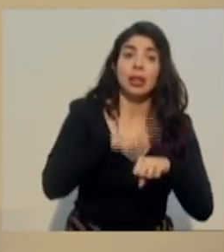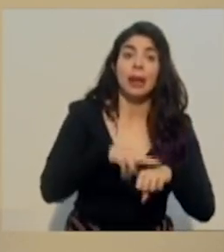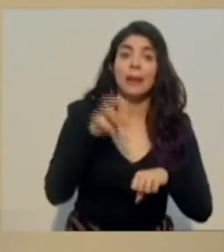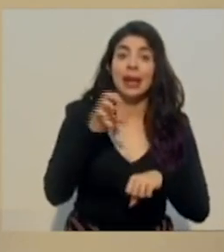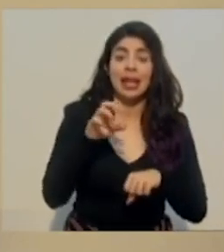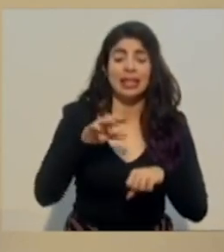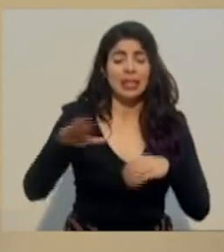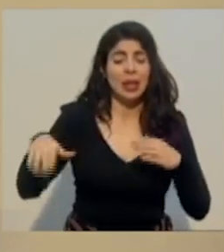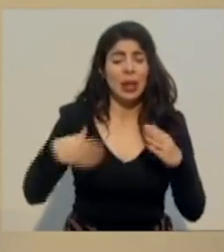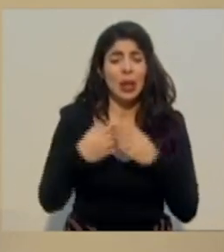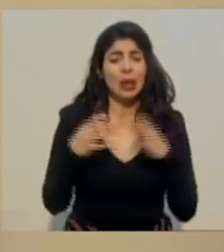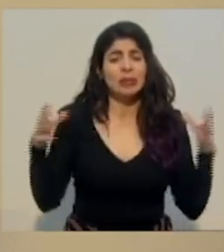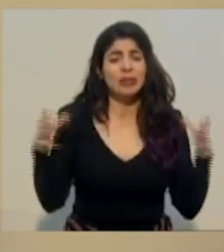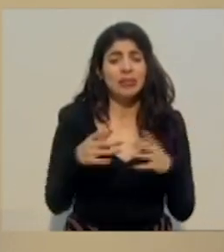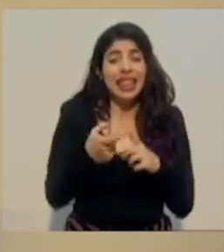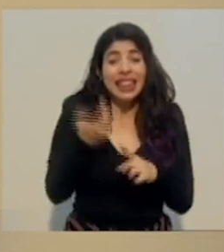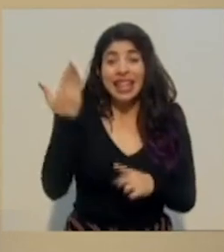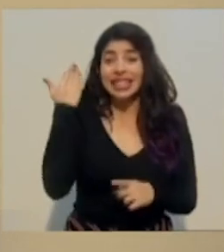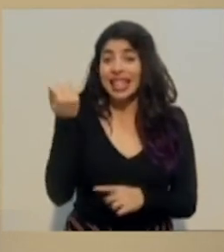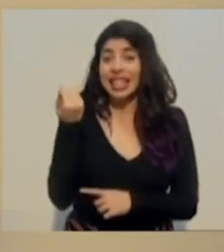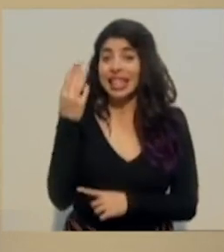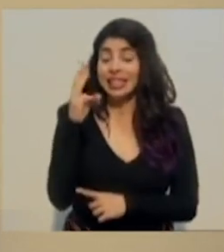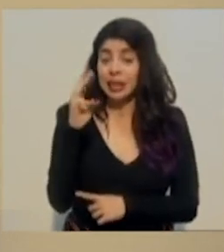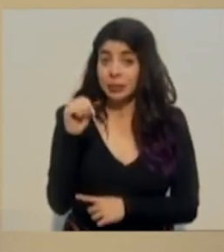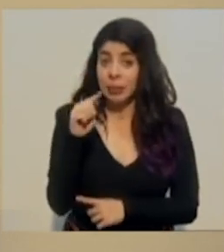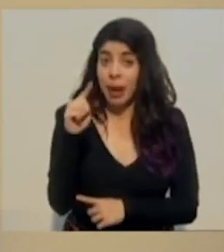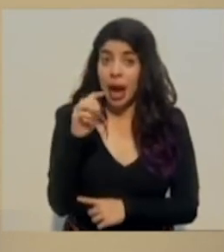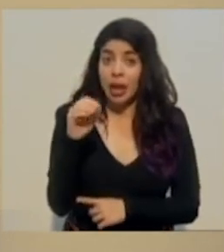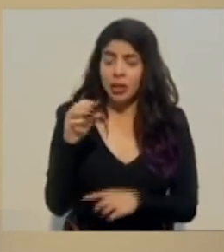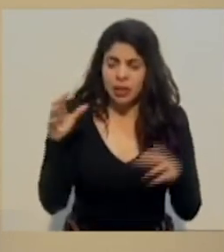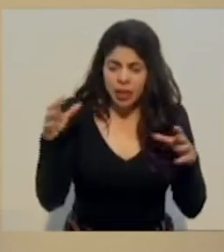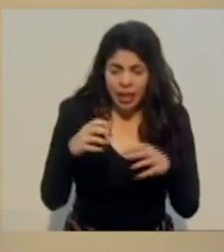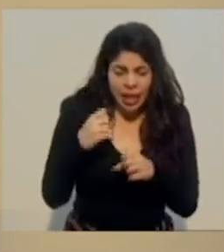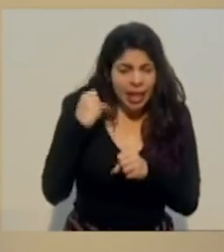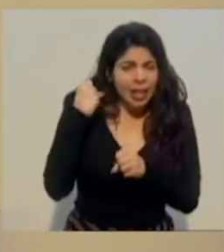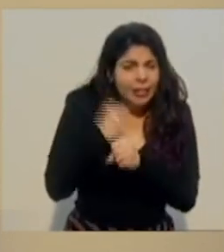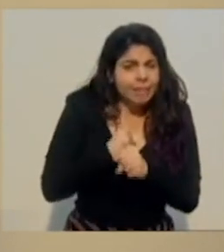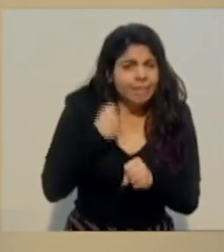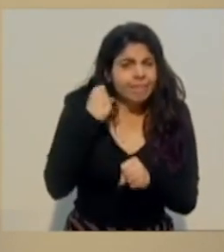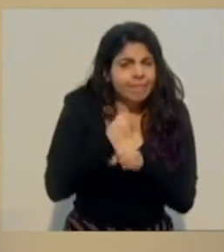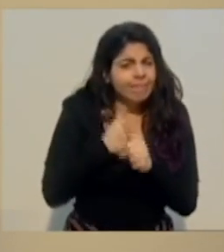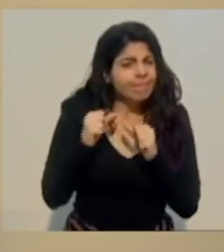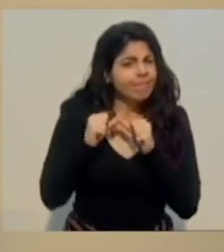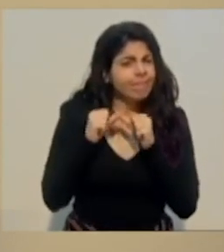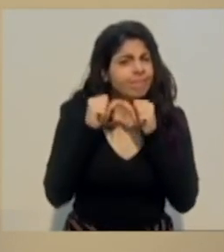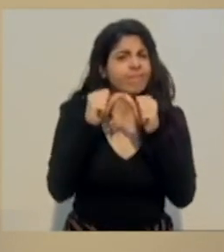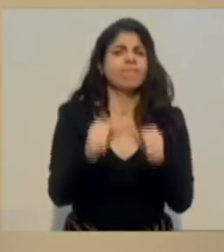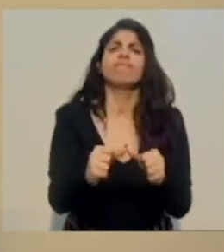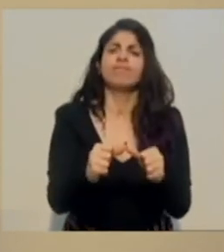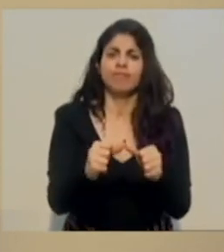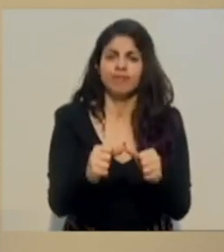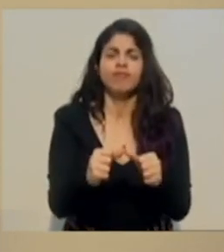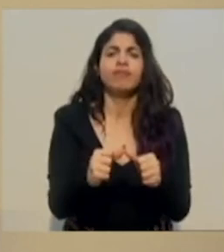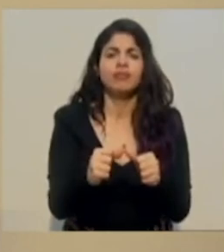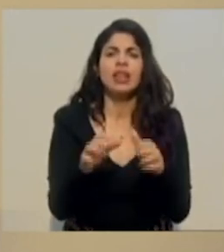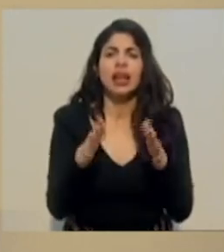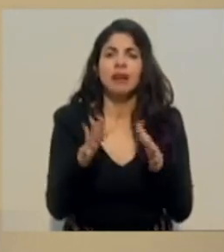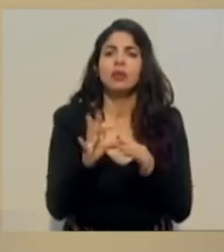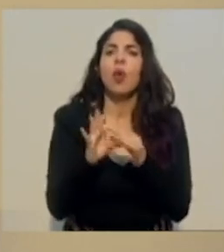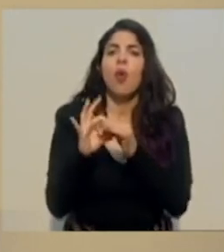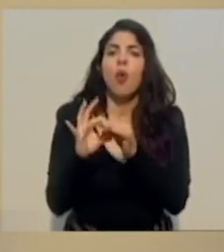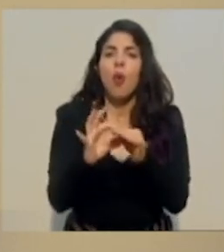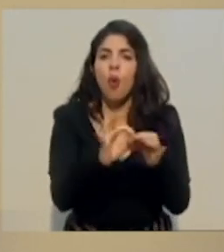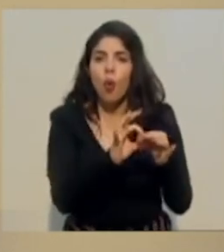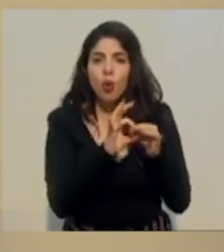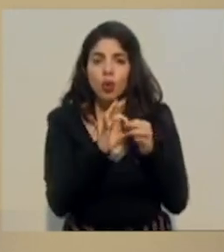de marzo, en un trabajo absolutamente permanente, la coordinación con las comisiones locales de